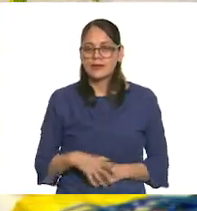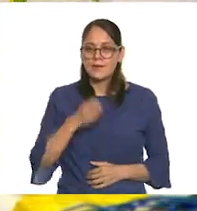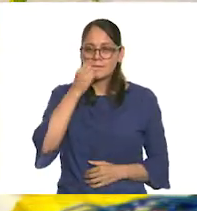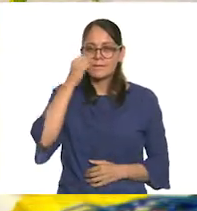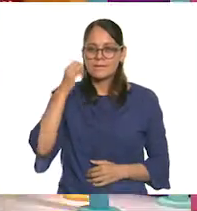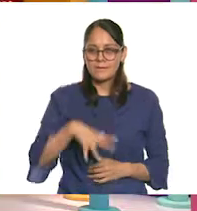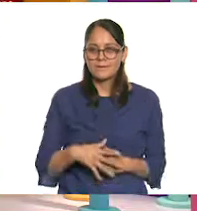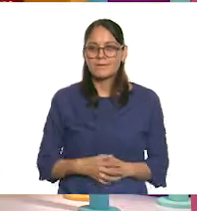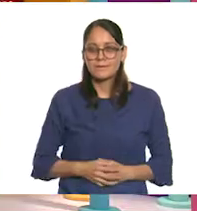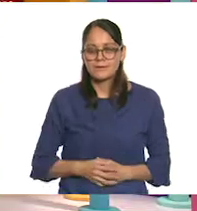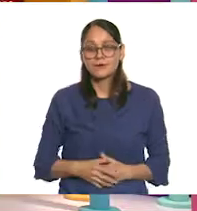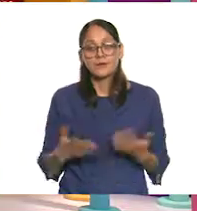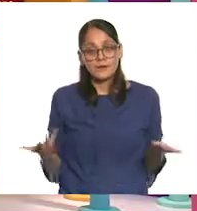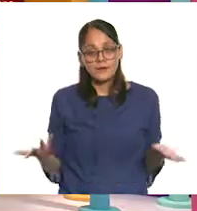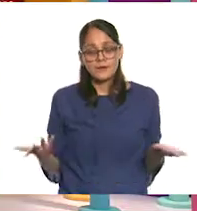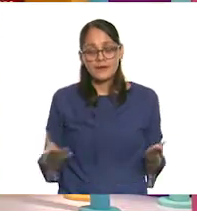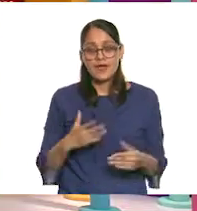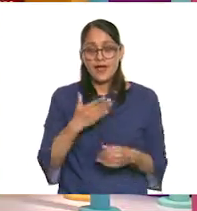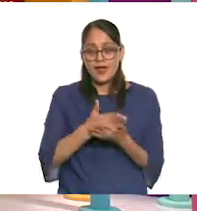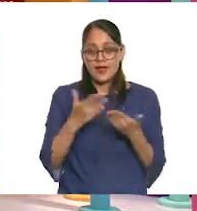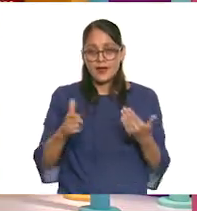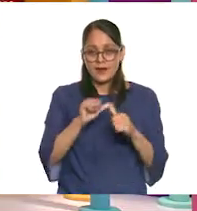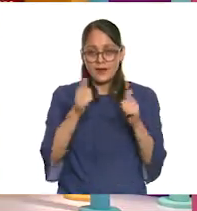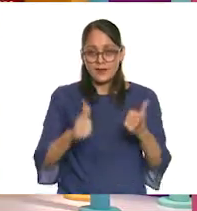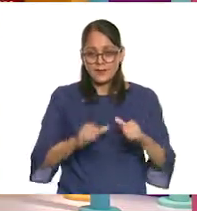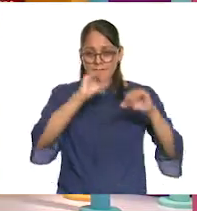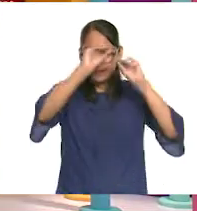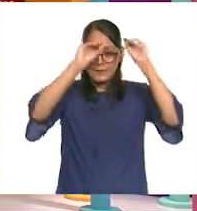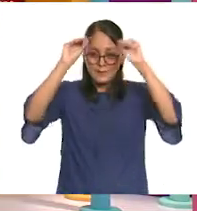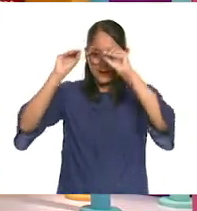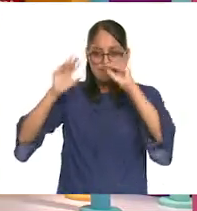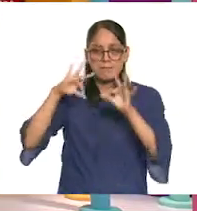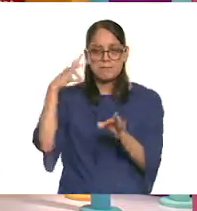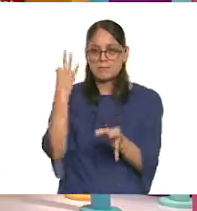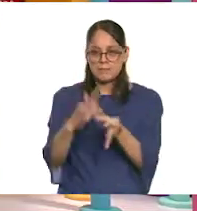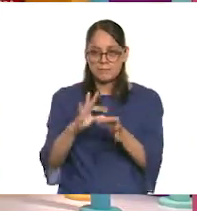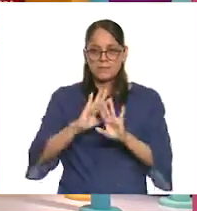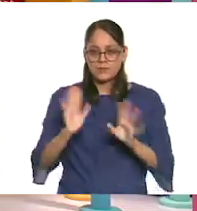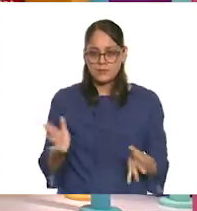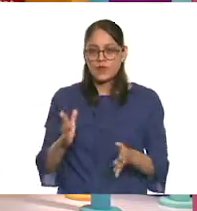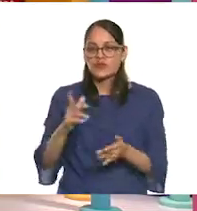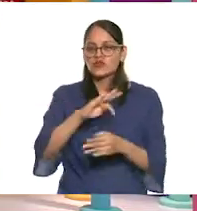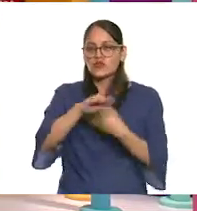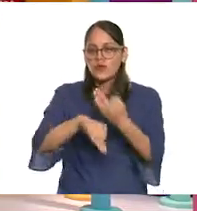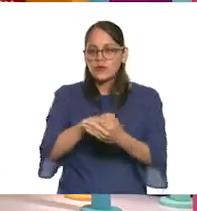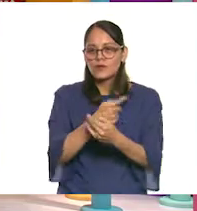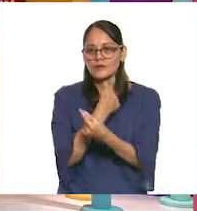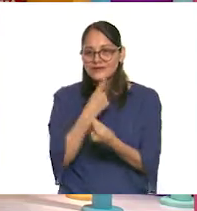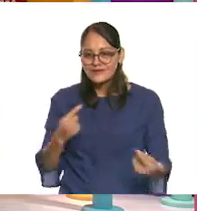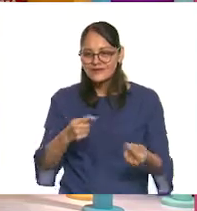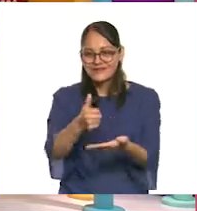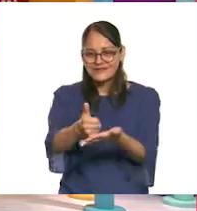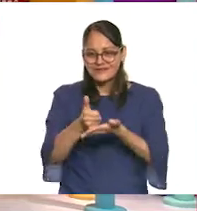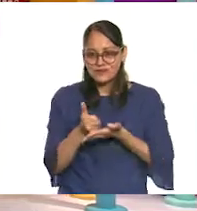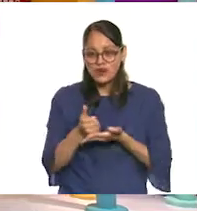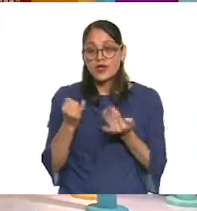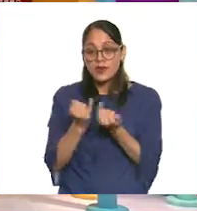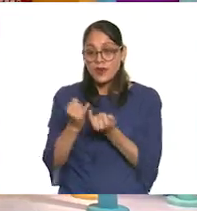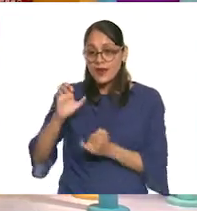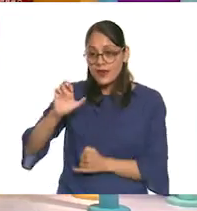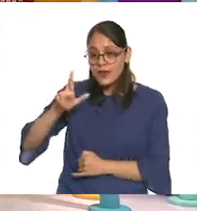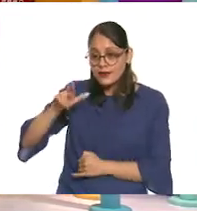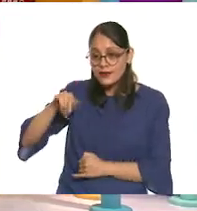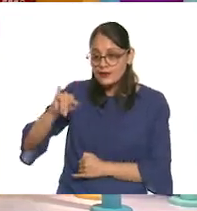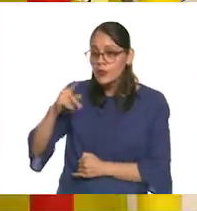Maravilloso. Bueno, pues hemos terminado de hacer nuestra instalación artística con la ayuda de todas y todos. Y, además, Erick, te tengo una